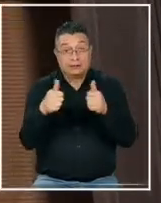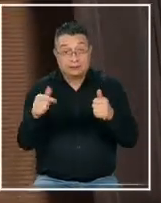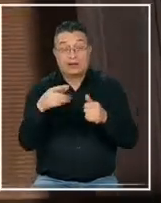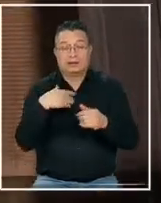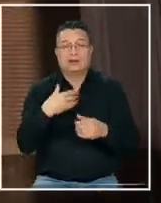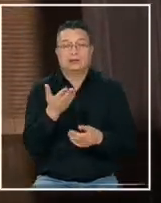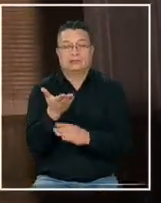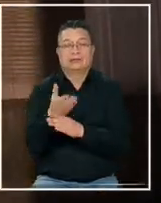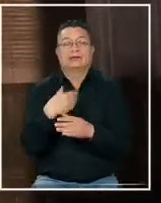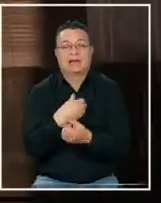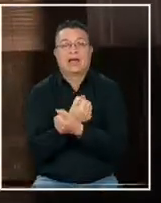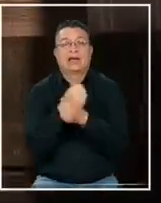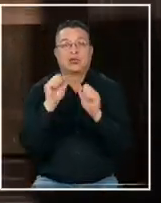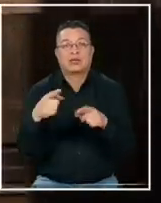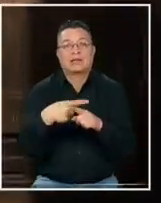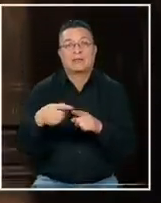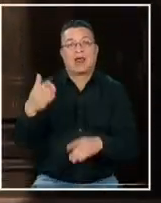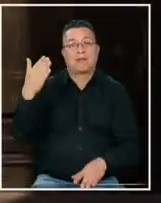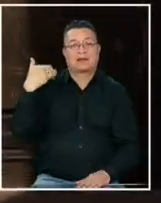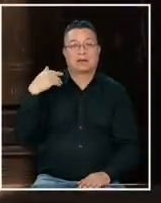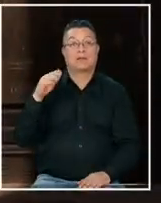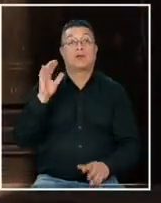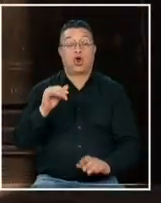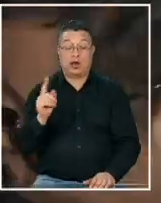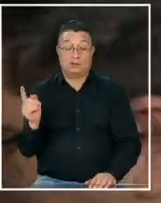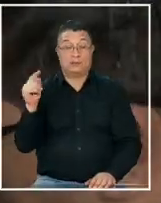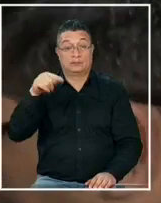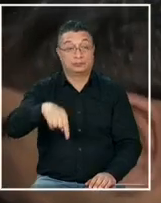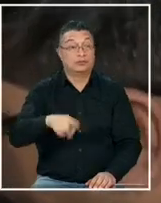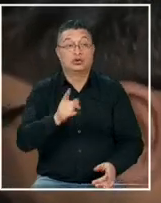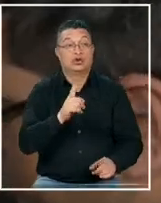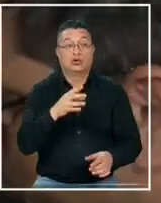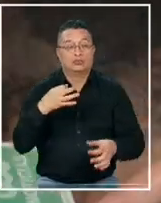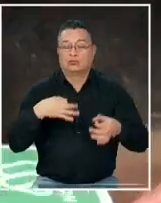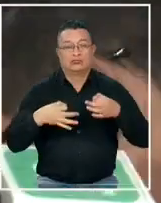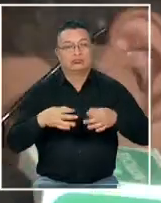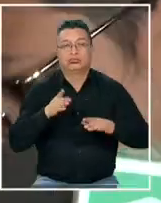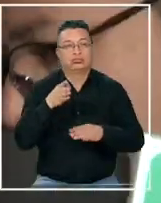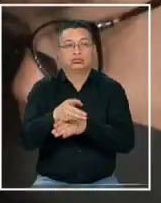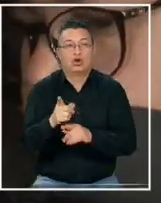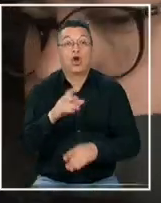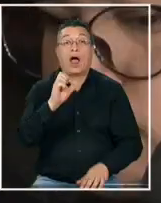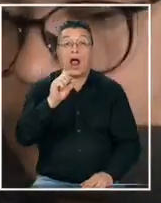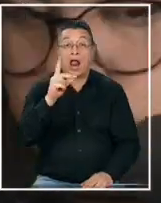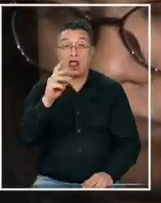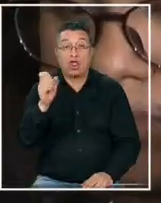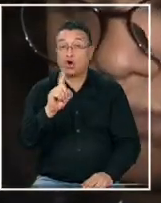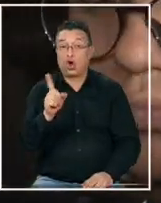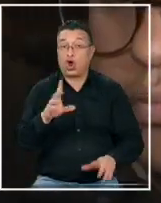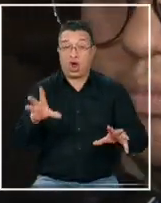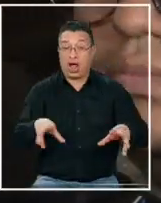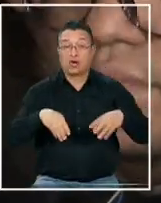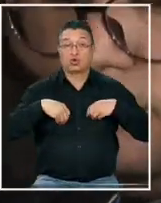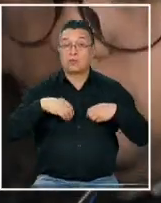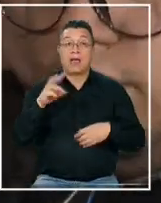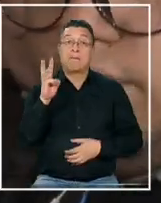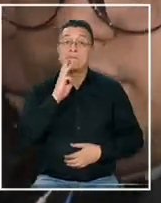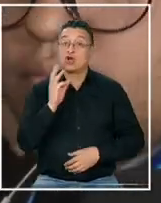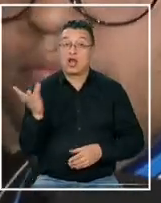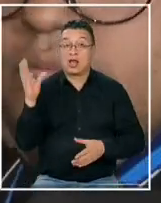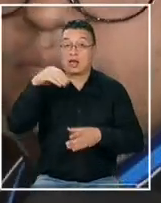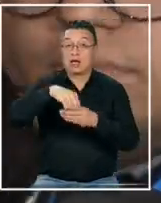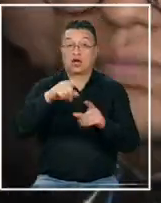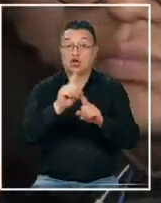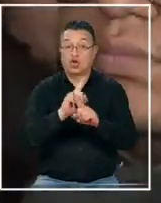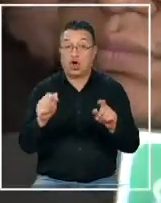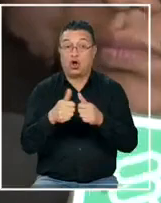intentó renunciar la semana pasada. La que presentó acá se declaró incompetente al tribunal. Si Aldo Sangüesa no asume el día de miércoles, entonces él no